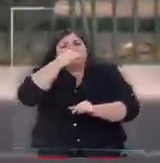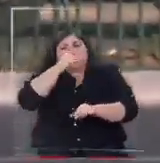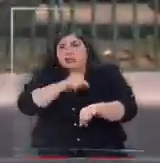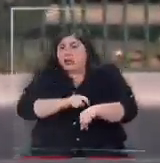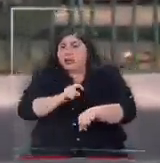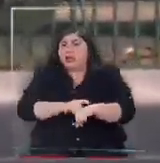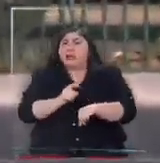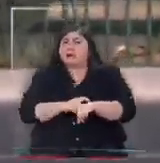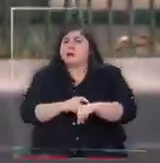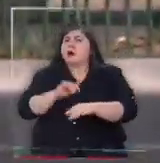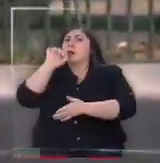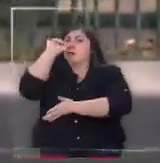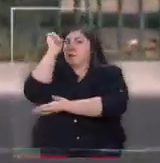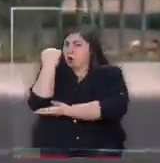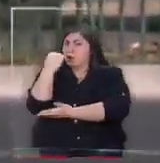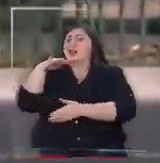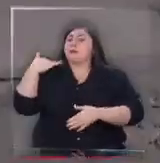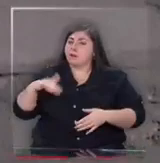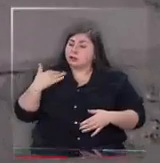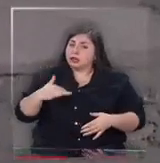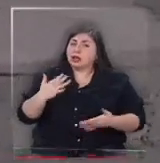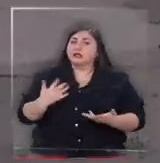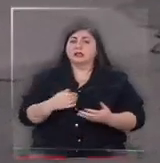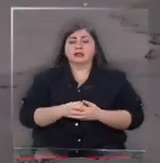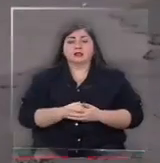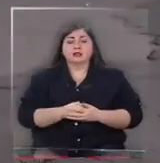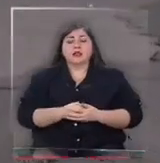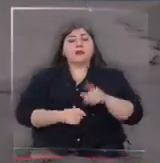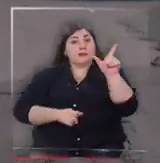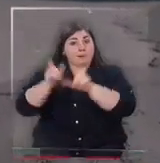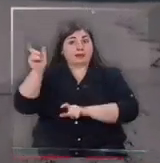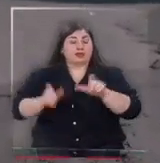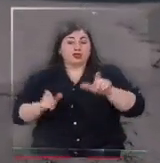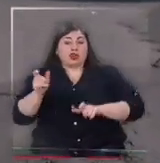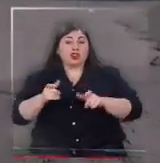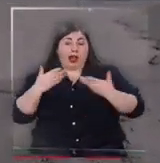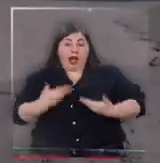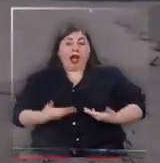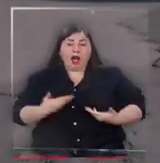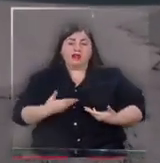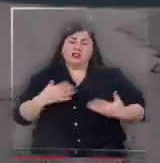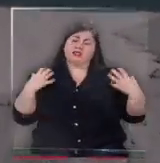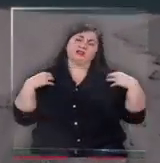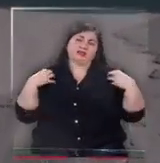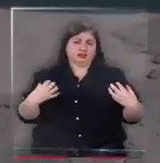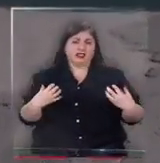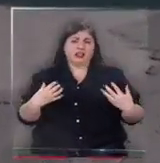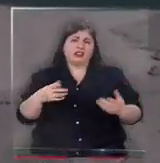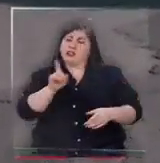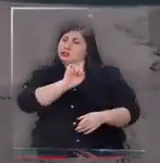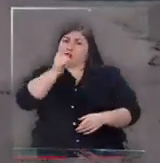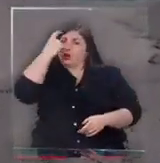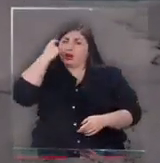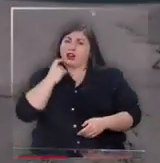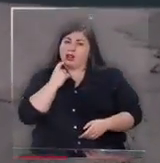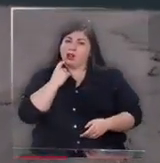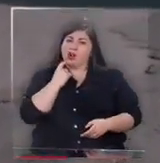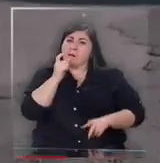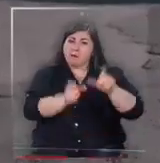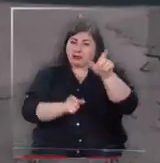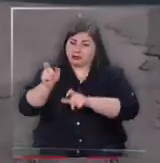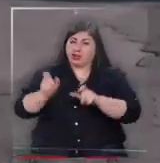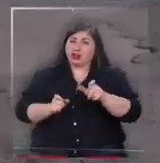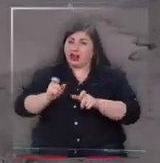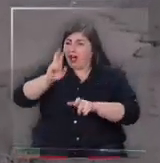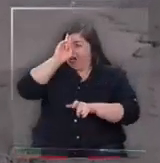O sea, pero los malls son muy importantes. La gente claramente está actuando de forma súper irresponsable, así que no creo que la gente